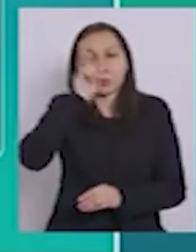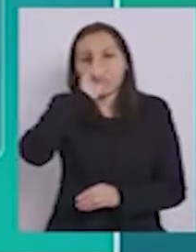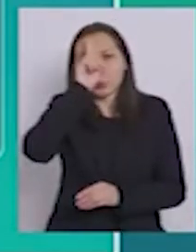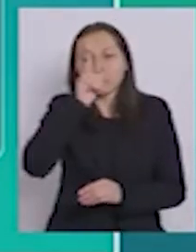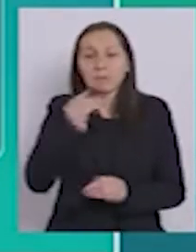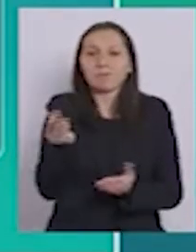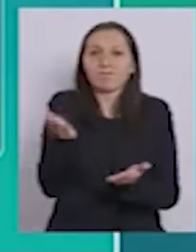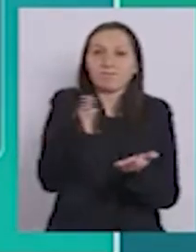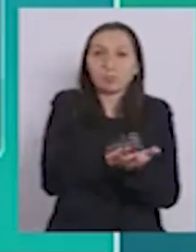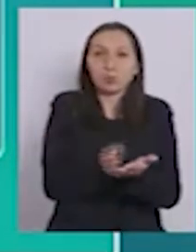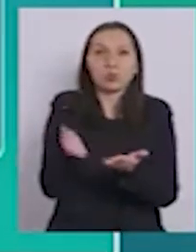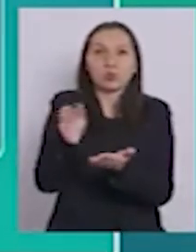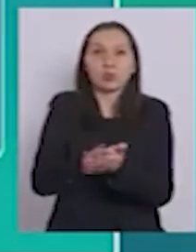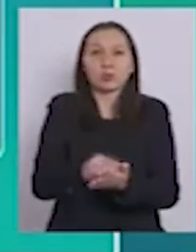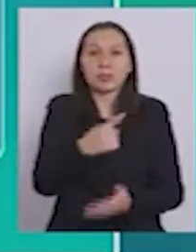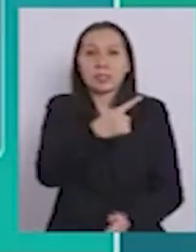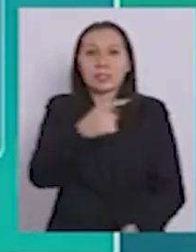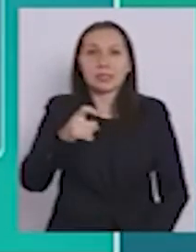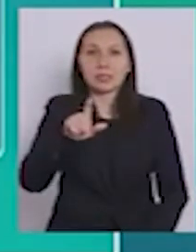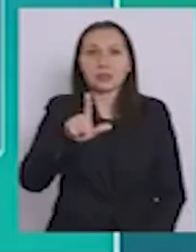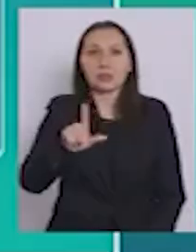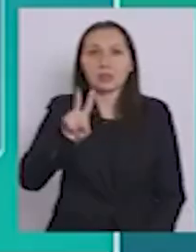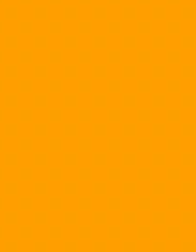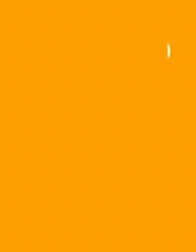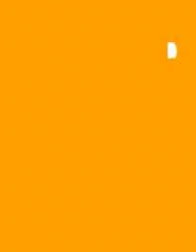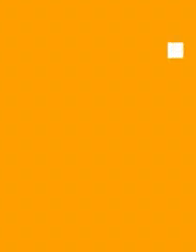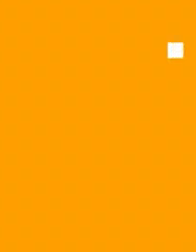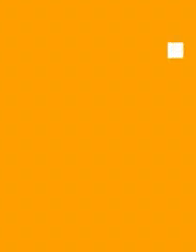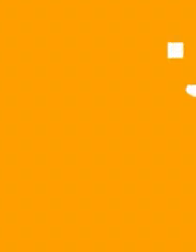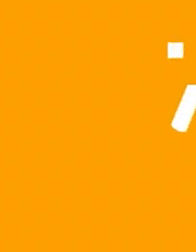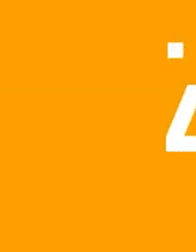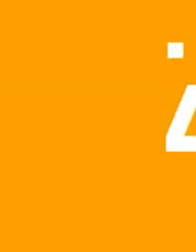fallecimiento de 172 personas.